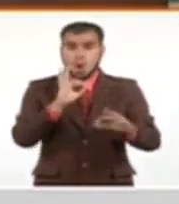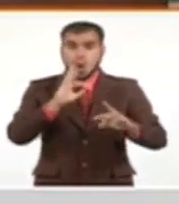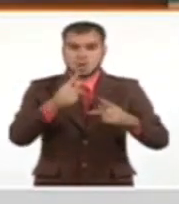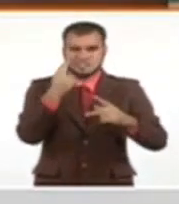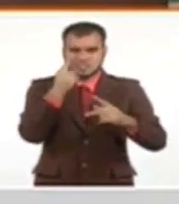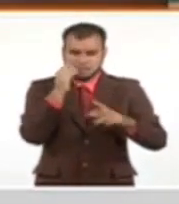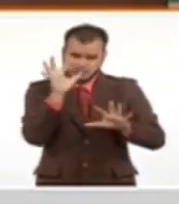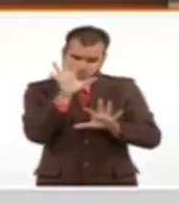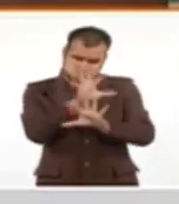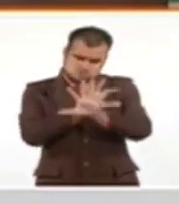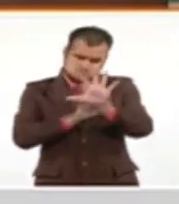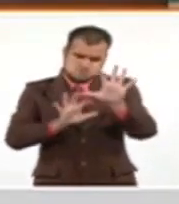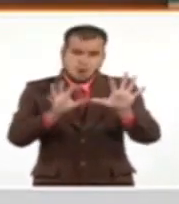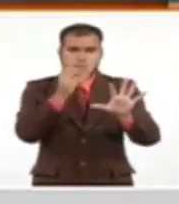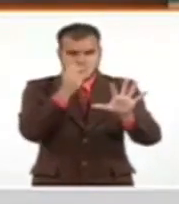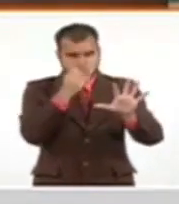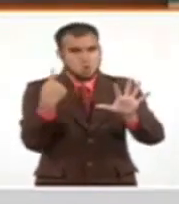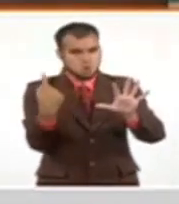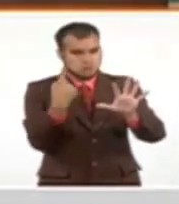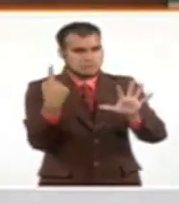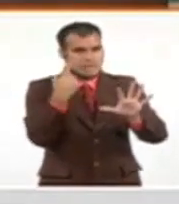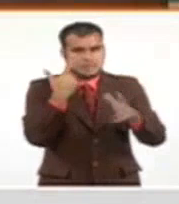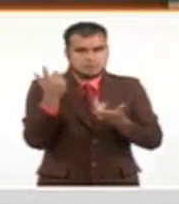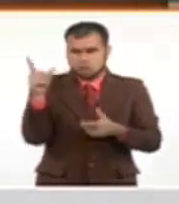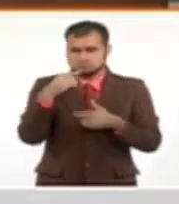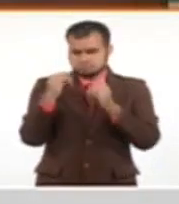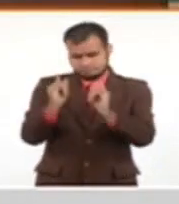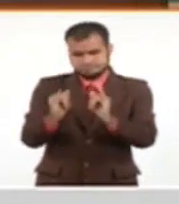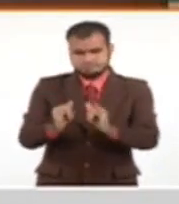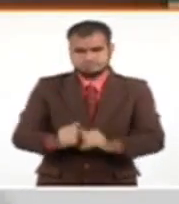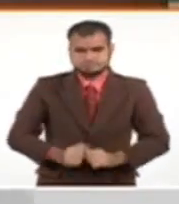más. Pero usted tiene, por supuesto, la última y quisiera que nos informara.